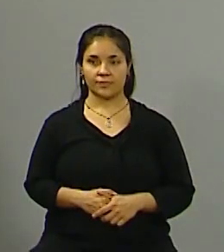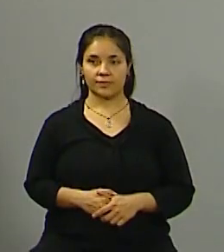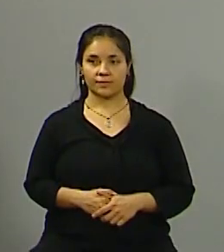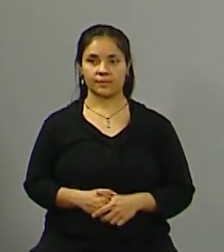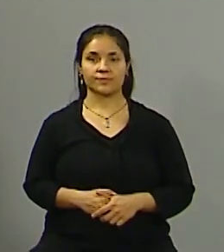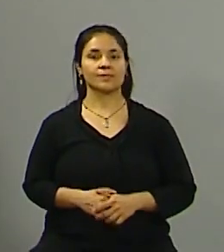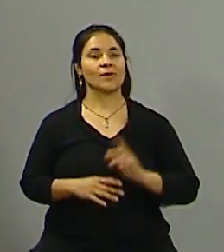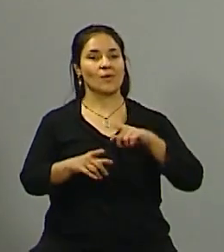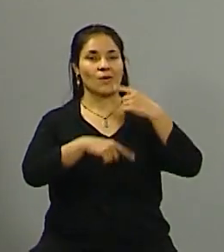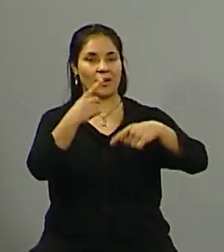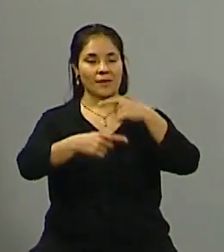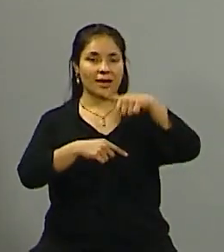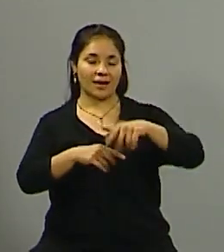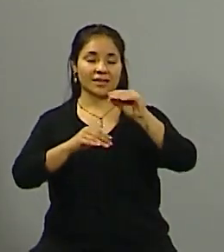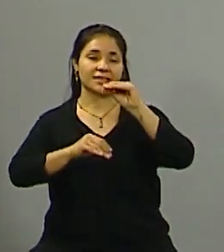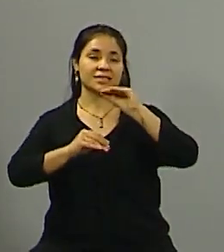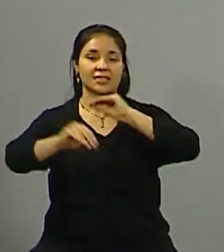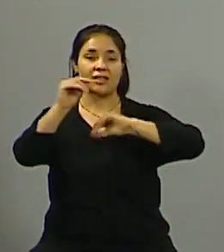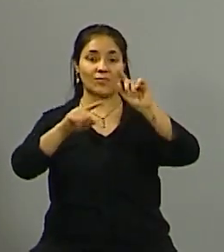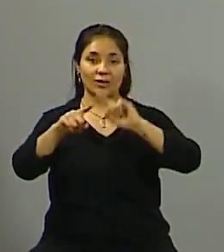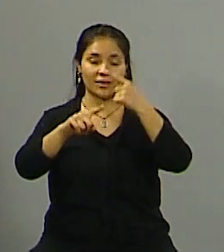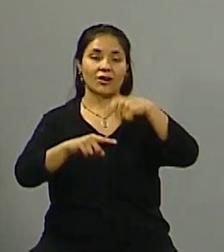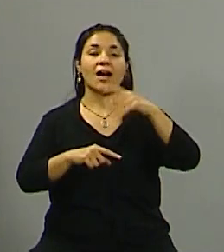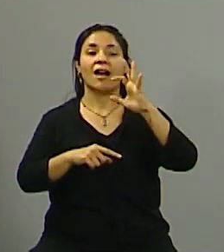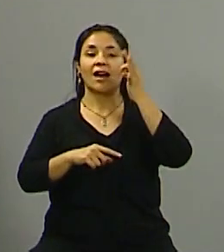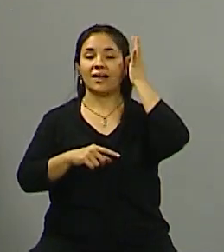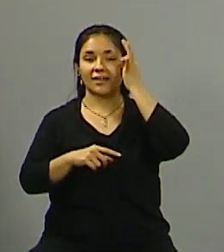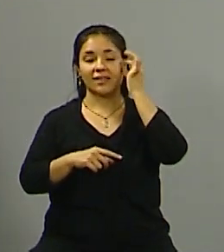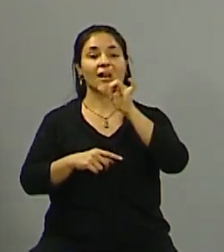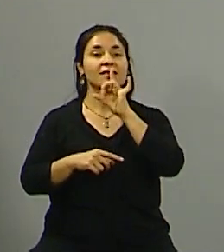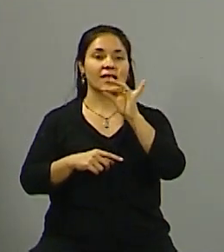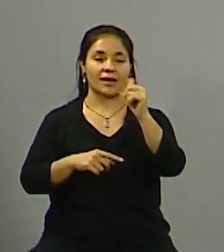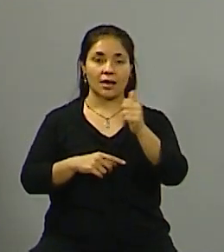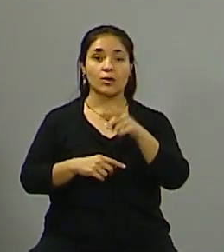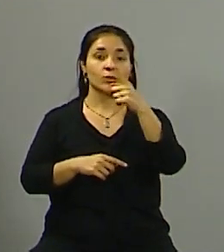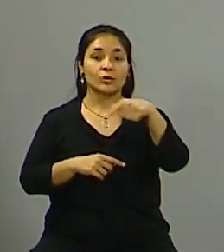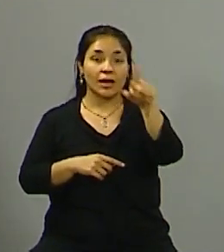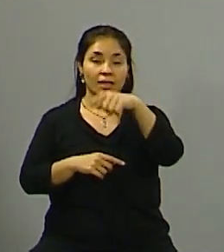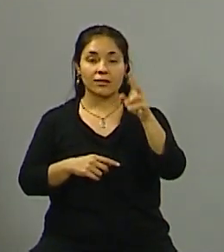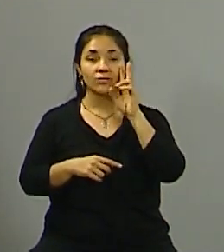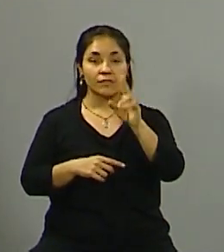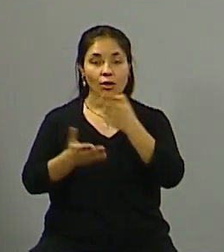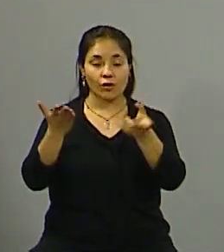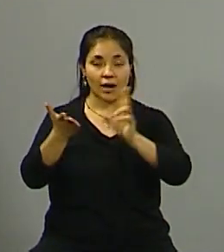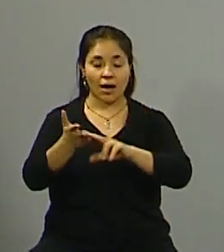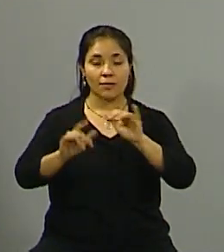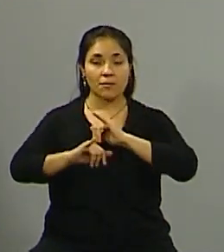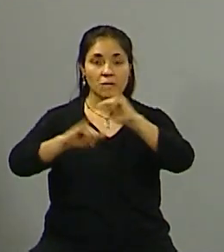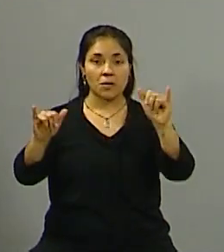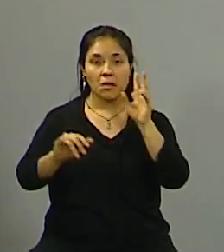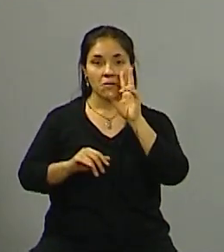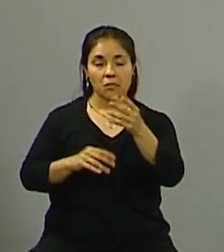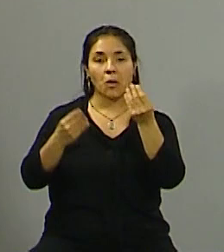Bueno, estamos de vuelta aquí en Chat Político en el 30 de la TDA. Recuerden, para volver a ver el programa pueden hacerlo a través de nuestro canal de YouTube en www